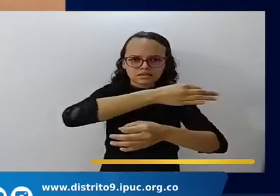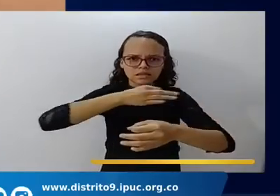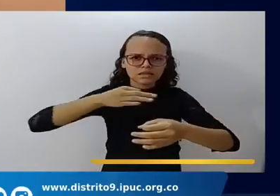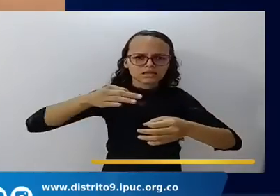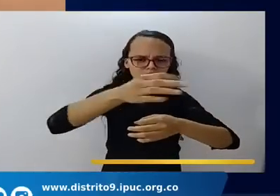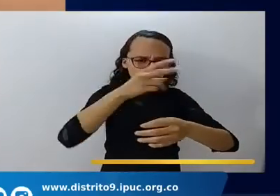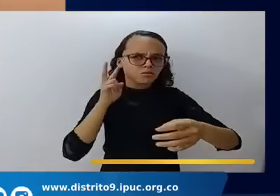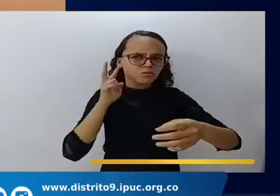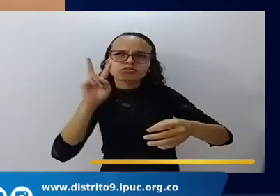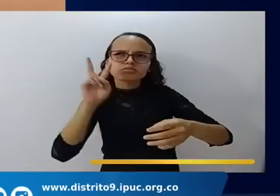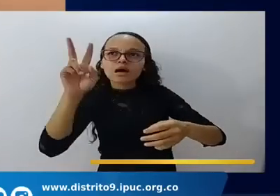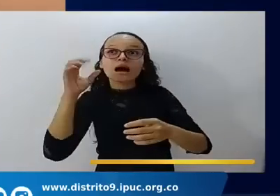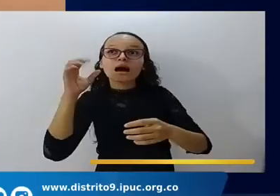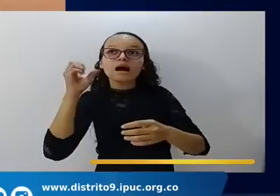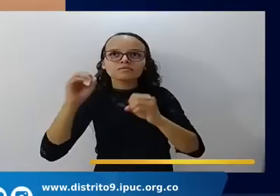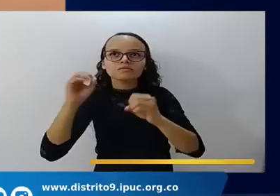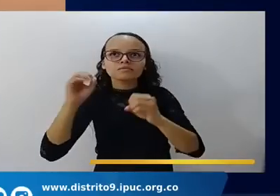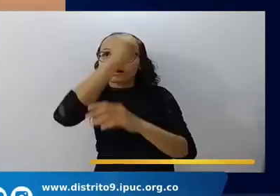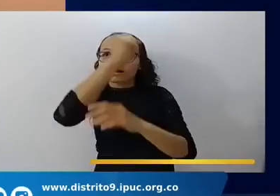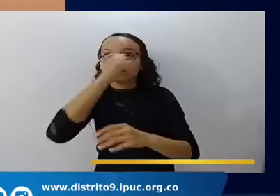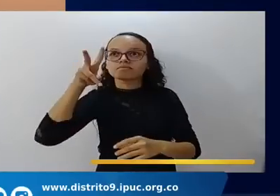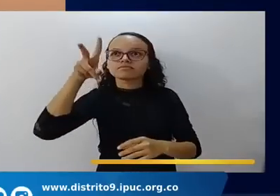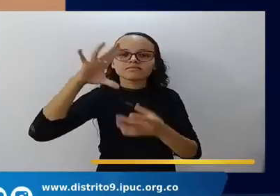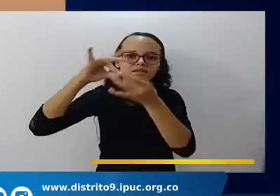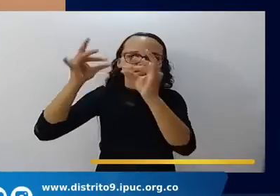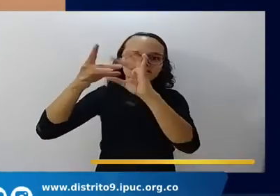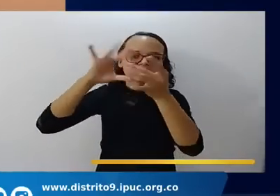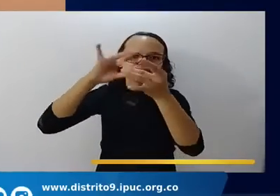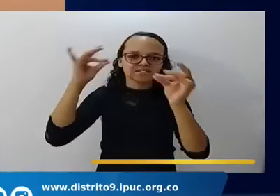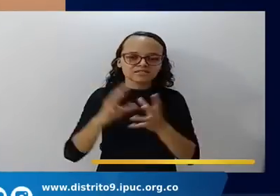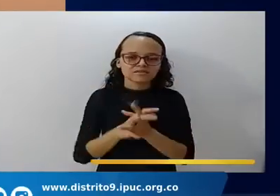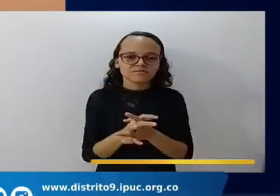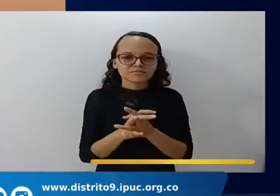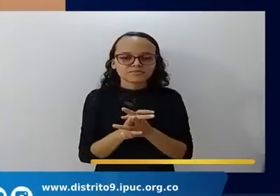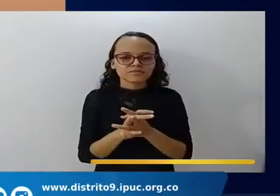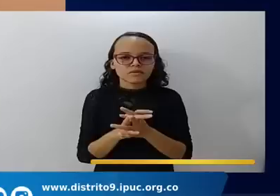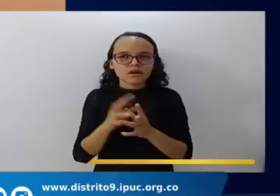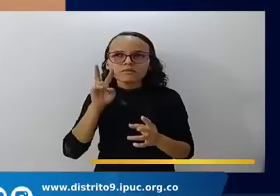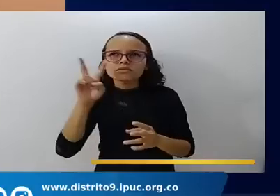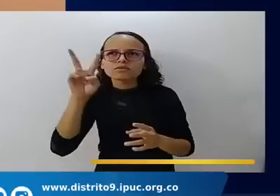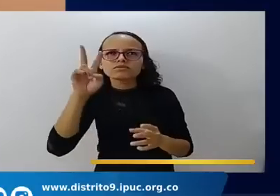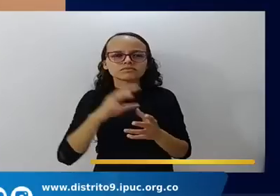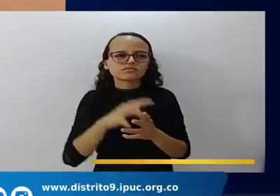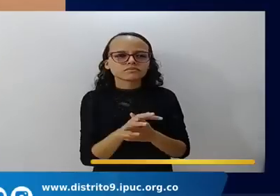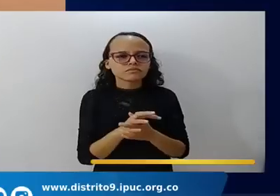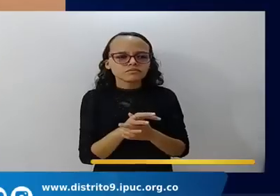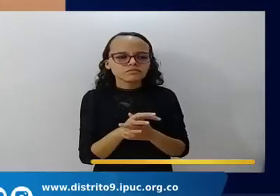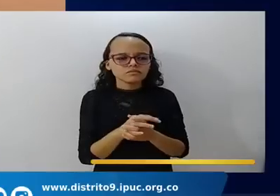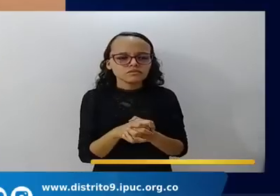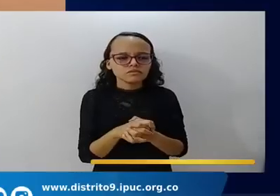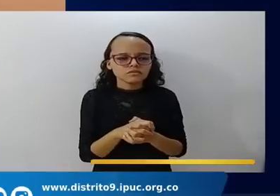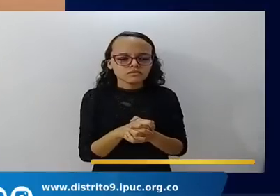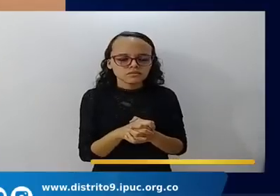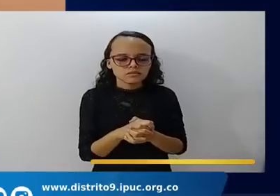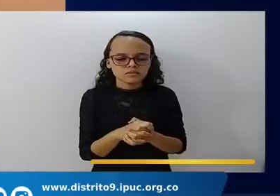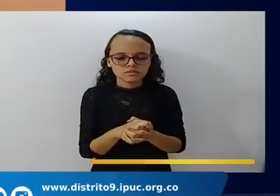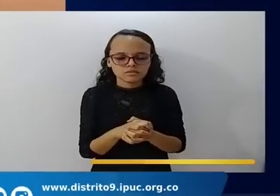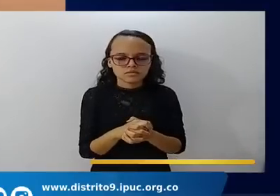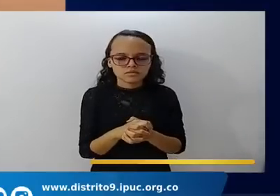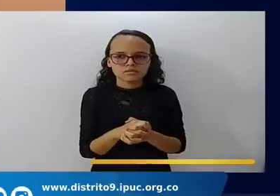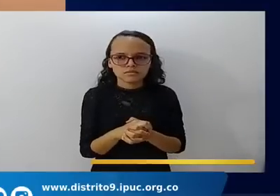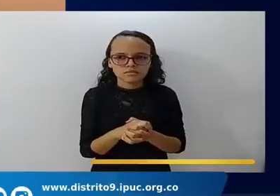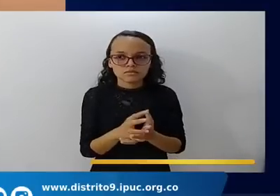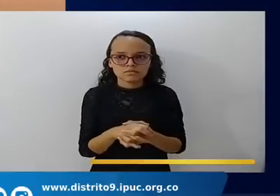Ha descubierto y ha visto y ha enviado las imágenes de